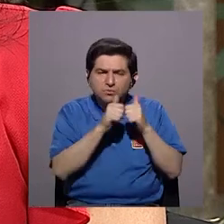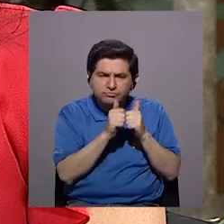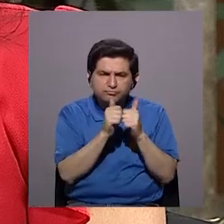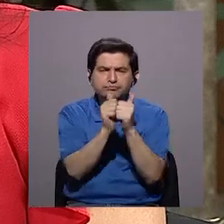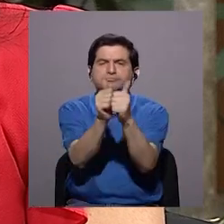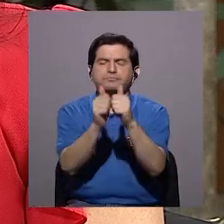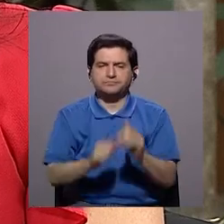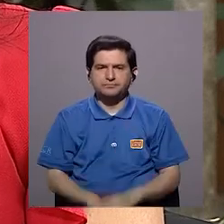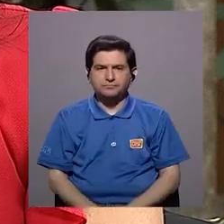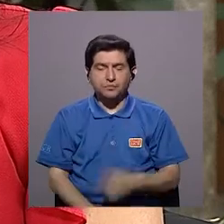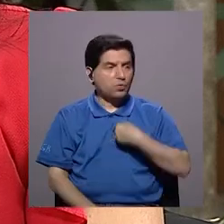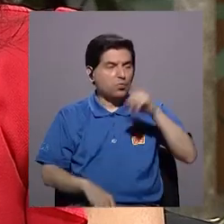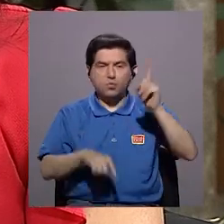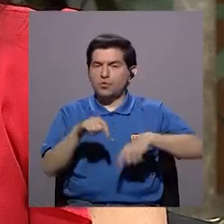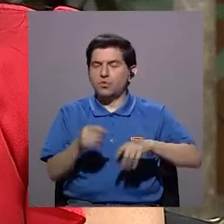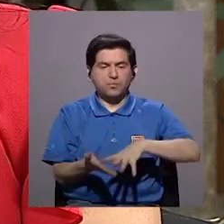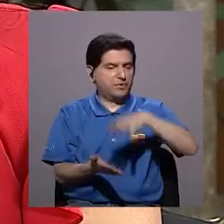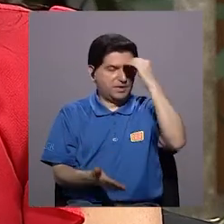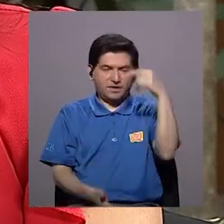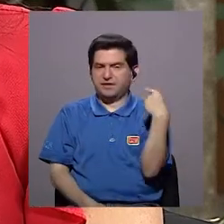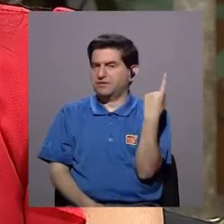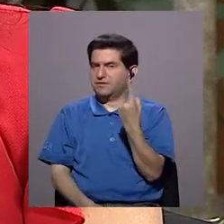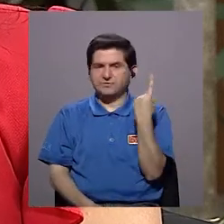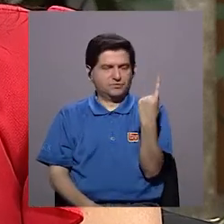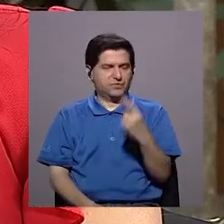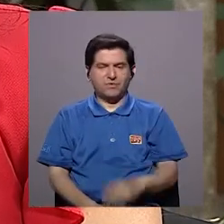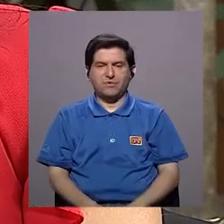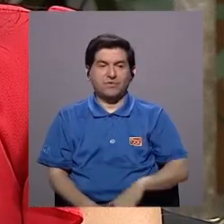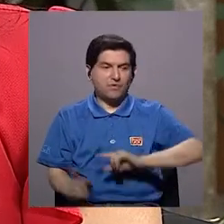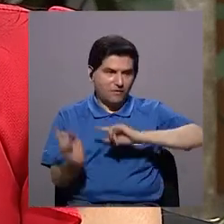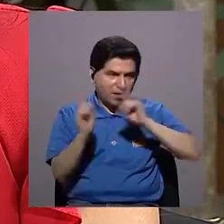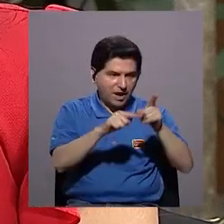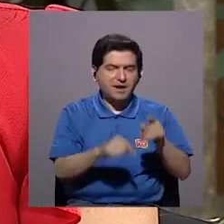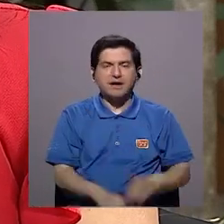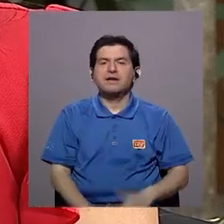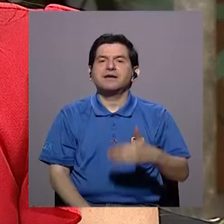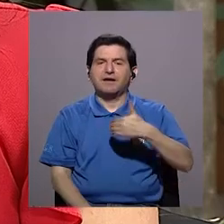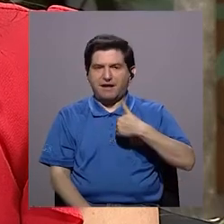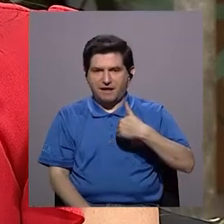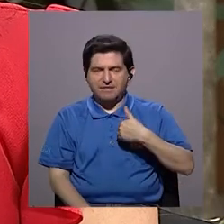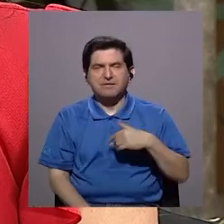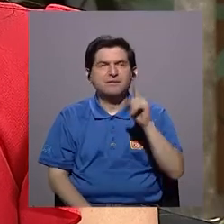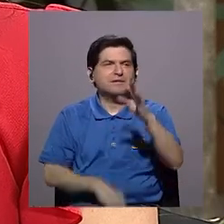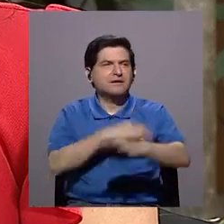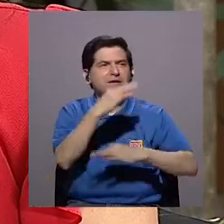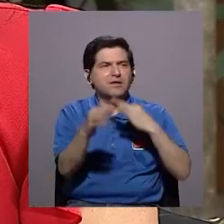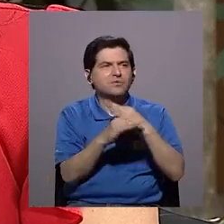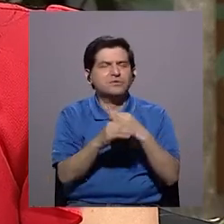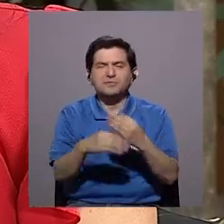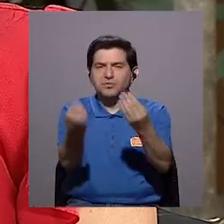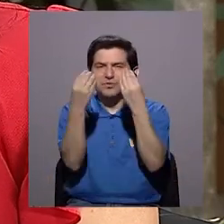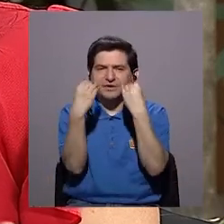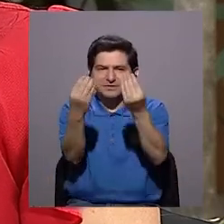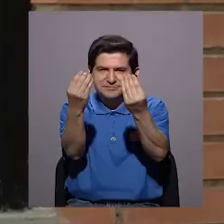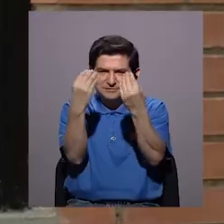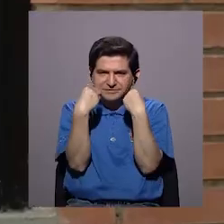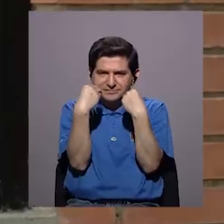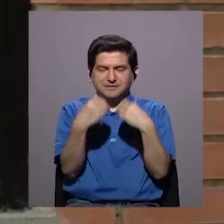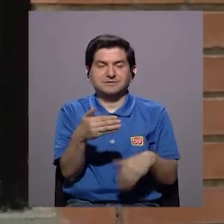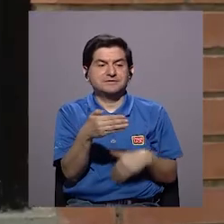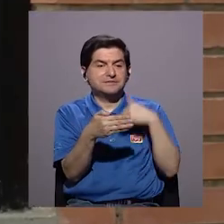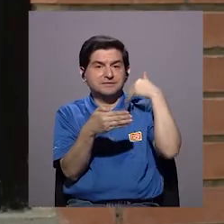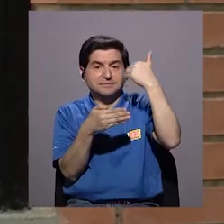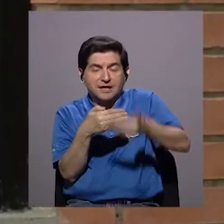ir en acompañamiento. uno no lo puede aprender solo. Tiene que ir a recibir cierta instrucción,